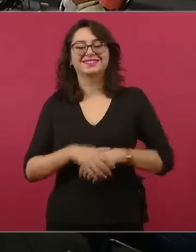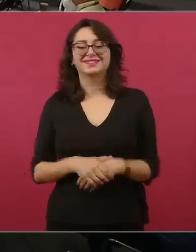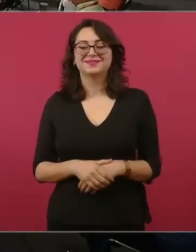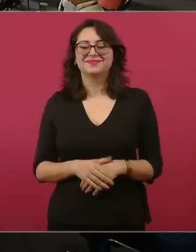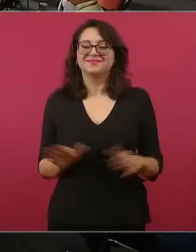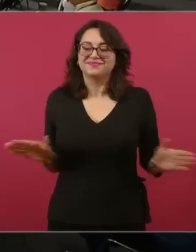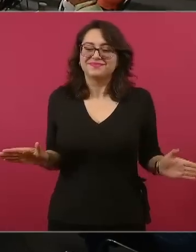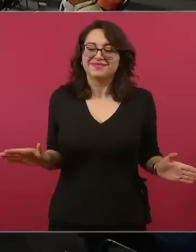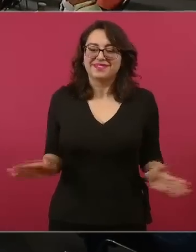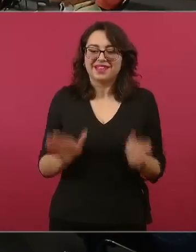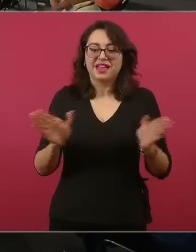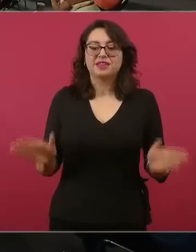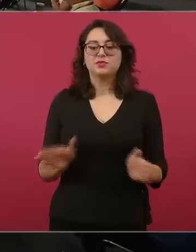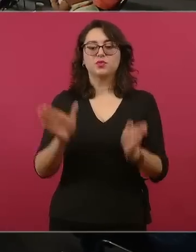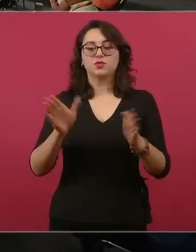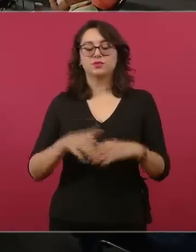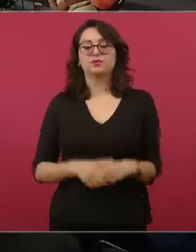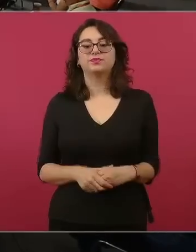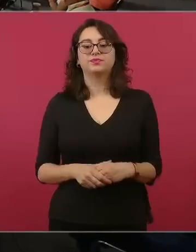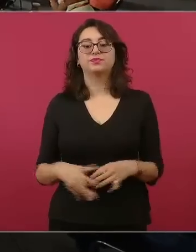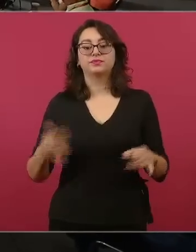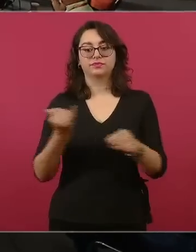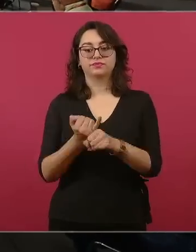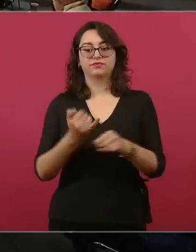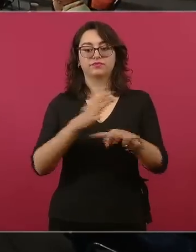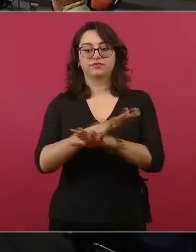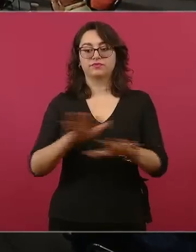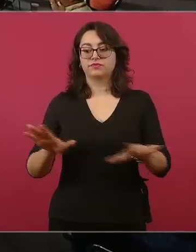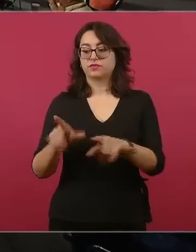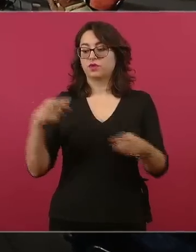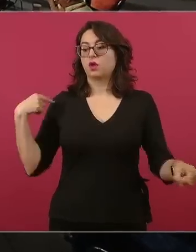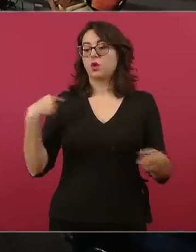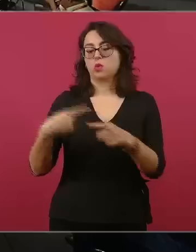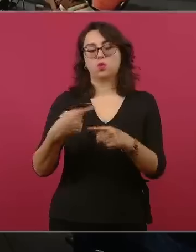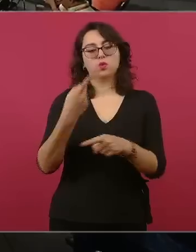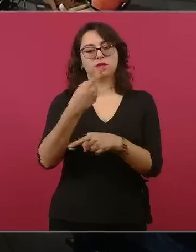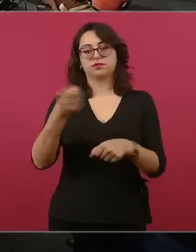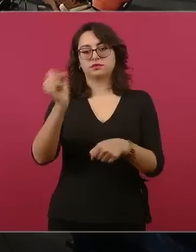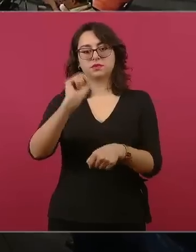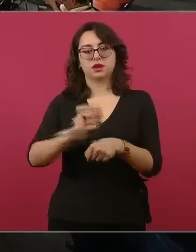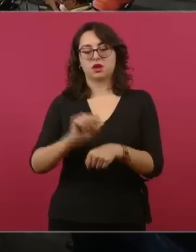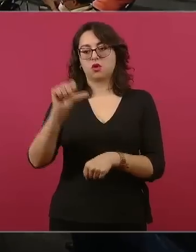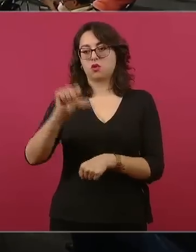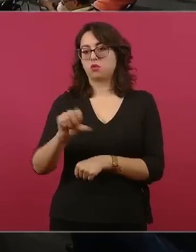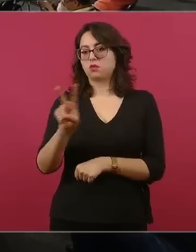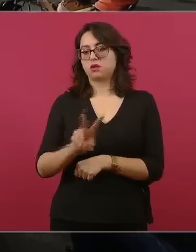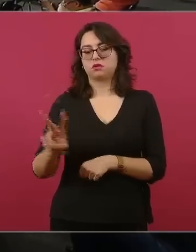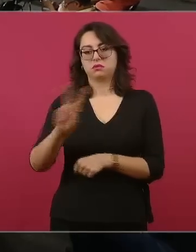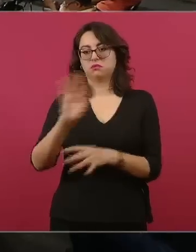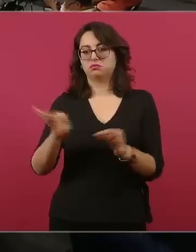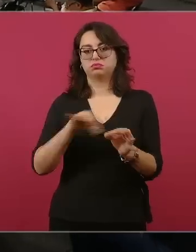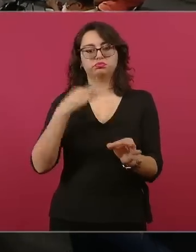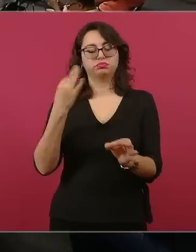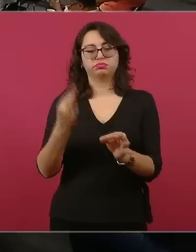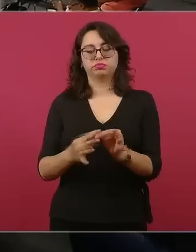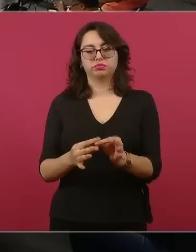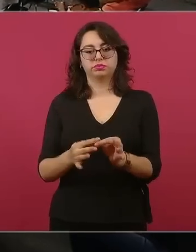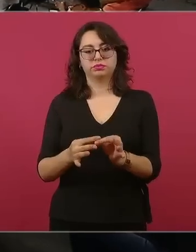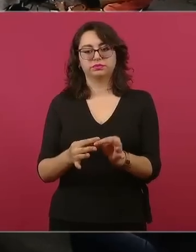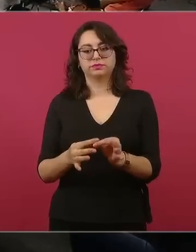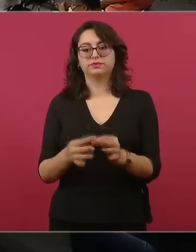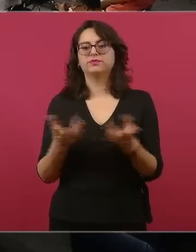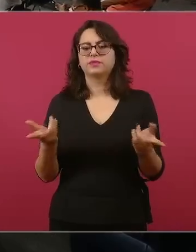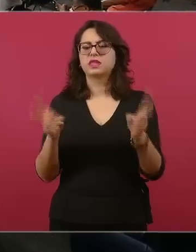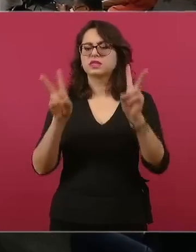Vamos a informar, acordamos tratar el